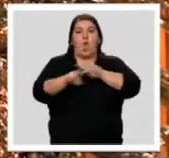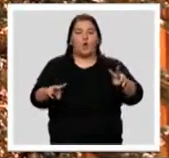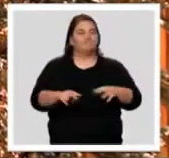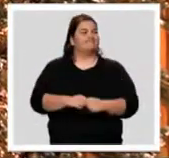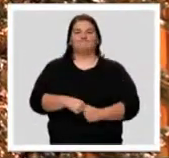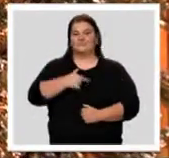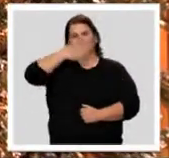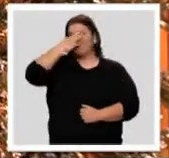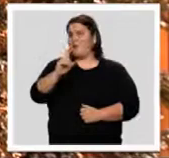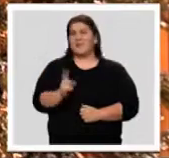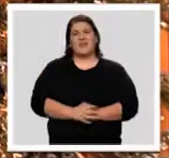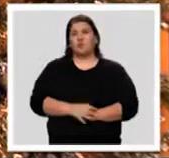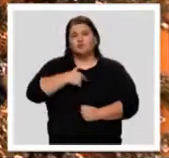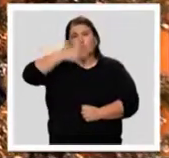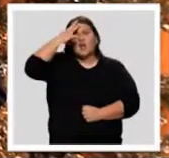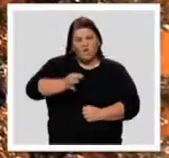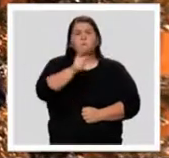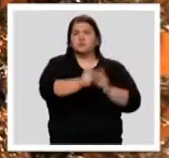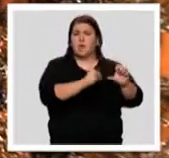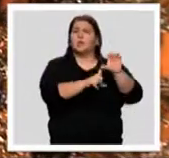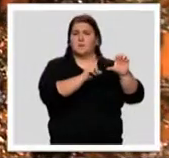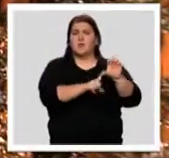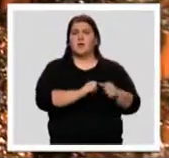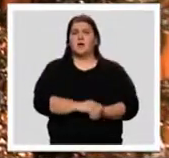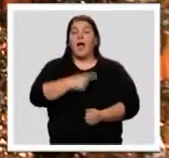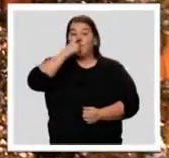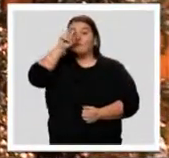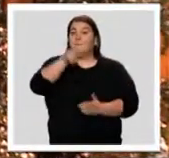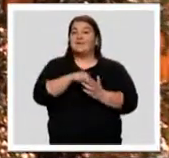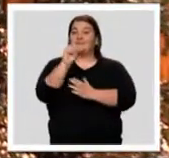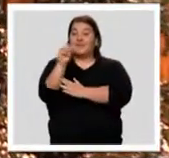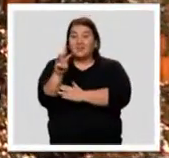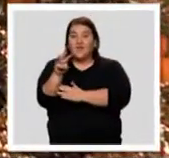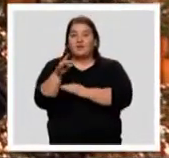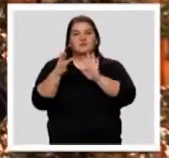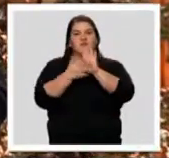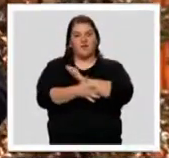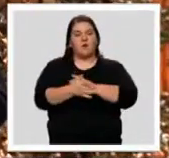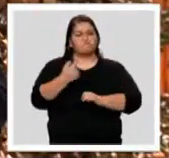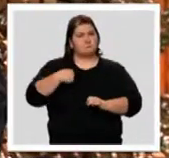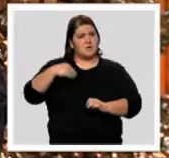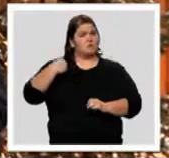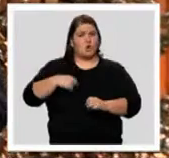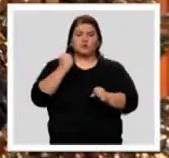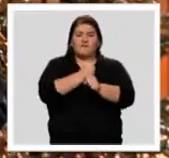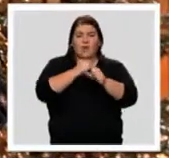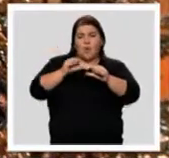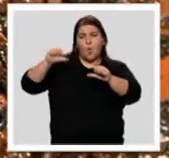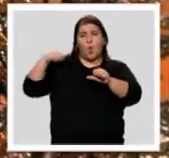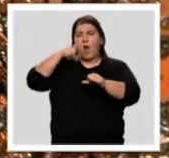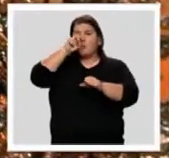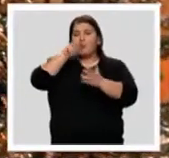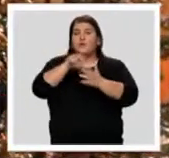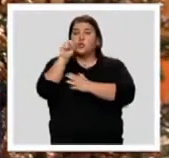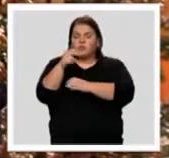Yo creo en los extremeños. 2013 será, en buena parte, fruto de lo que hemos trabajado en 2012.